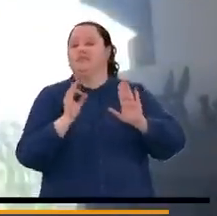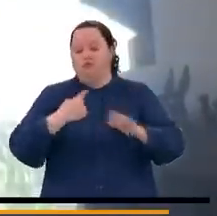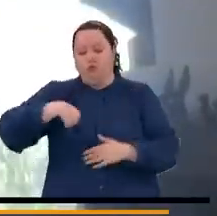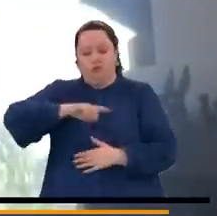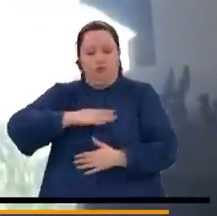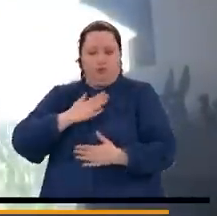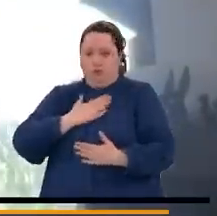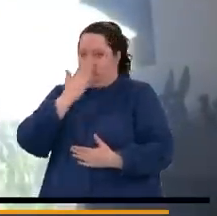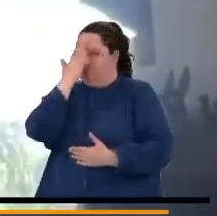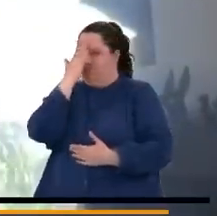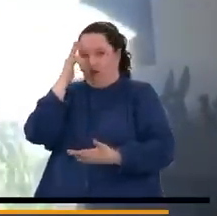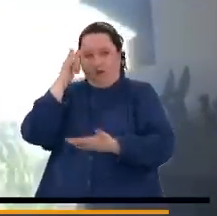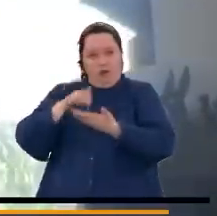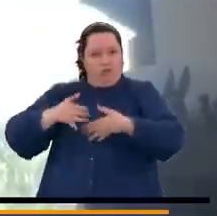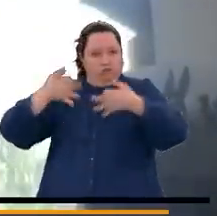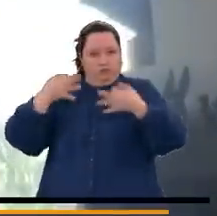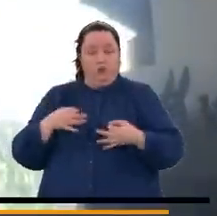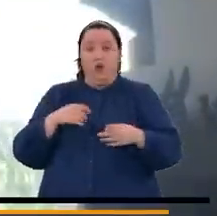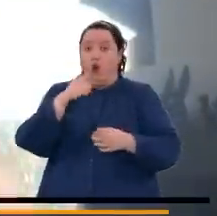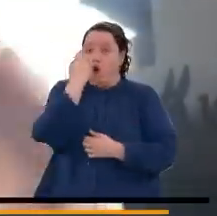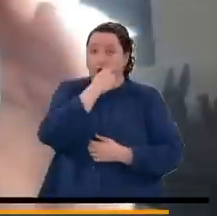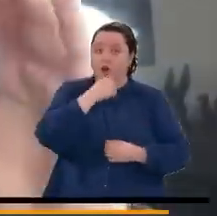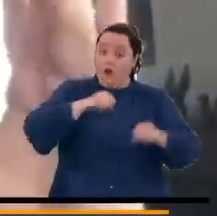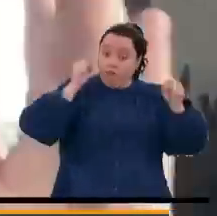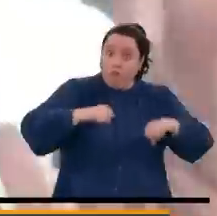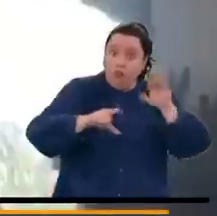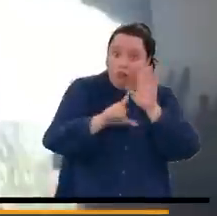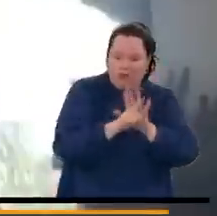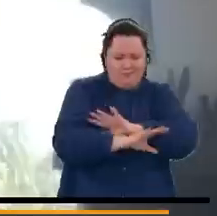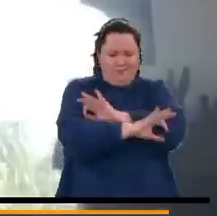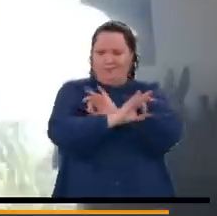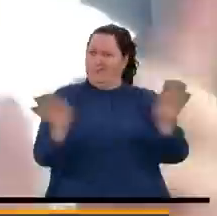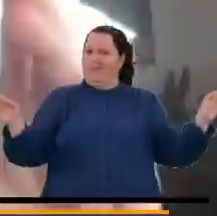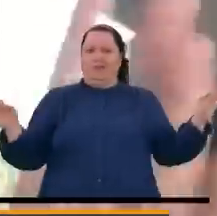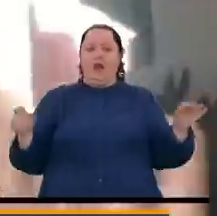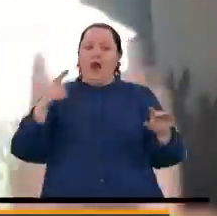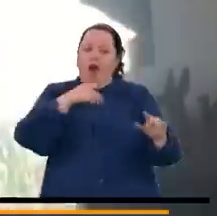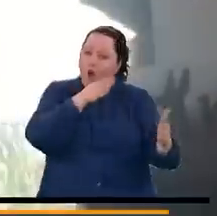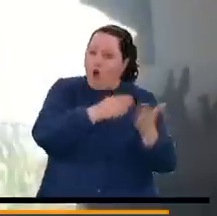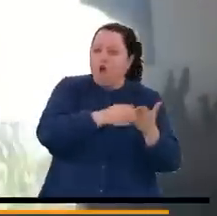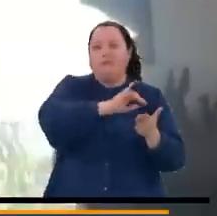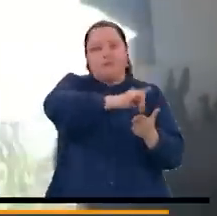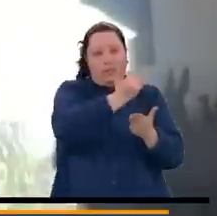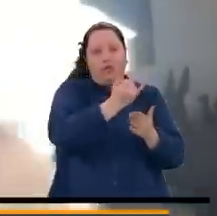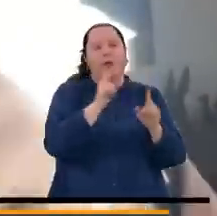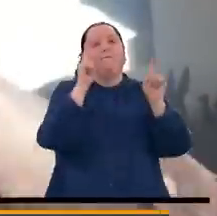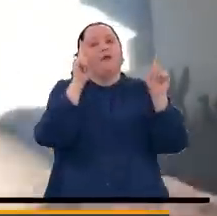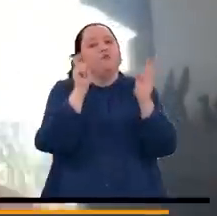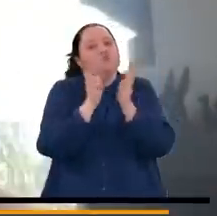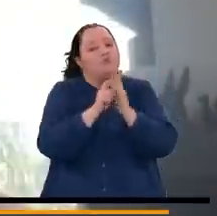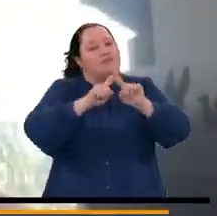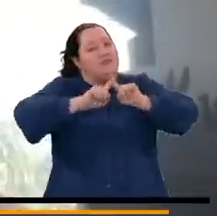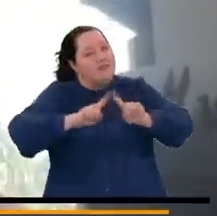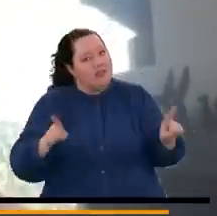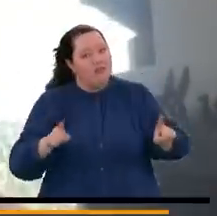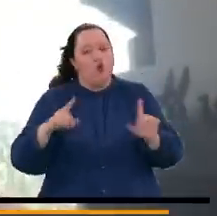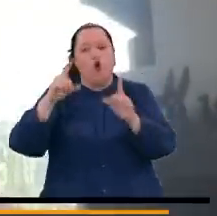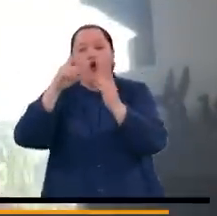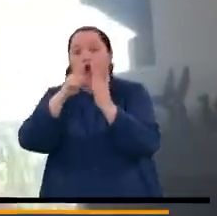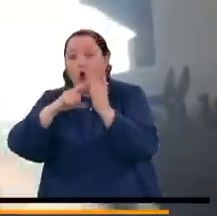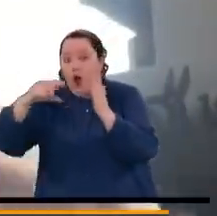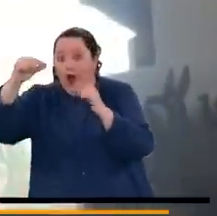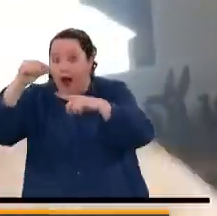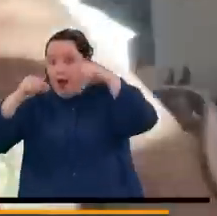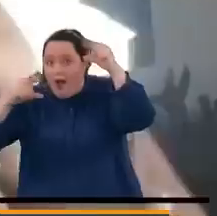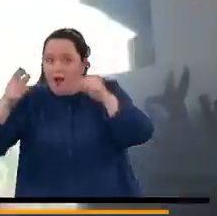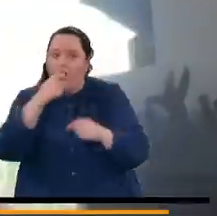convicciones de que no se legalizará la cocaína. La cocaína la vamos a combatir. Lo que pasa es que hay que diferenciar entre hoja de coca y